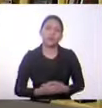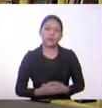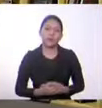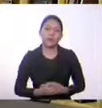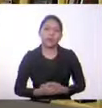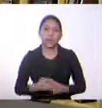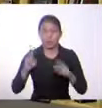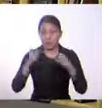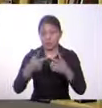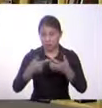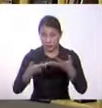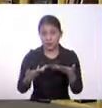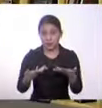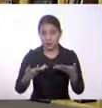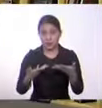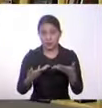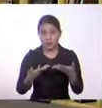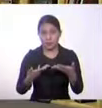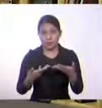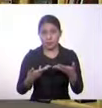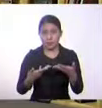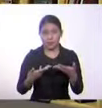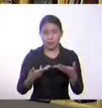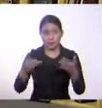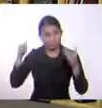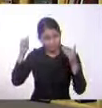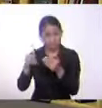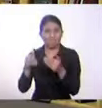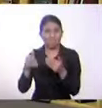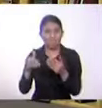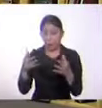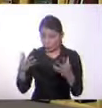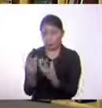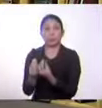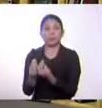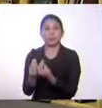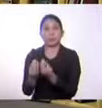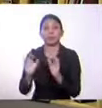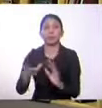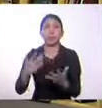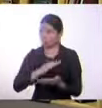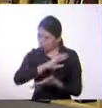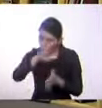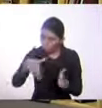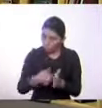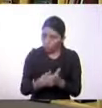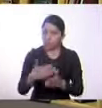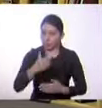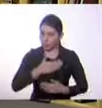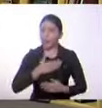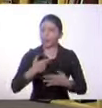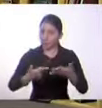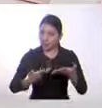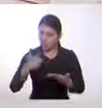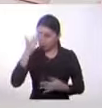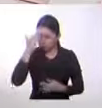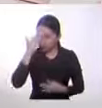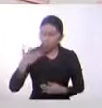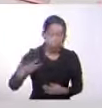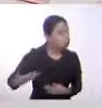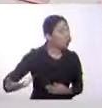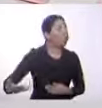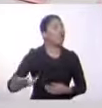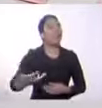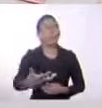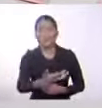derechos específicos, y es que hace referencia también a los derechos de las minorías, porque todos tenemos derechos. La Declaración de Derechos